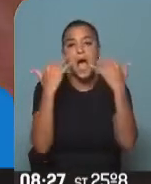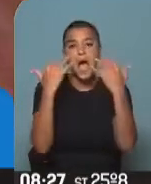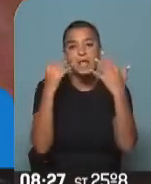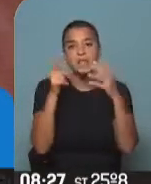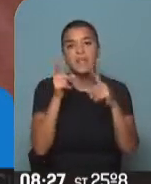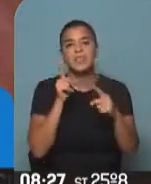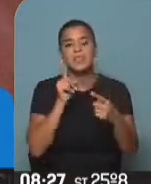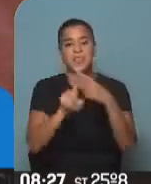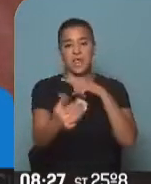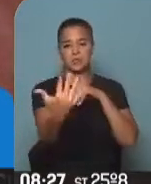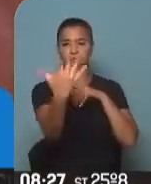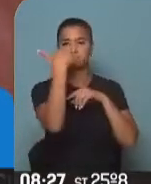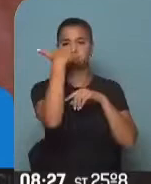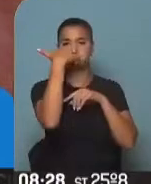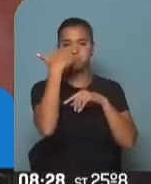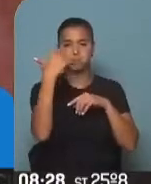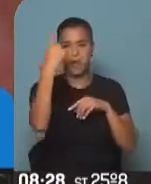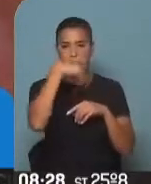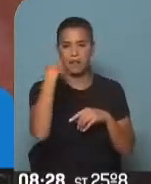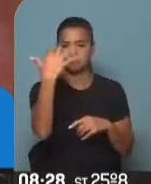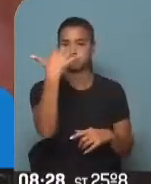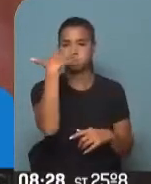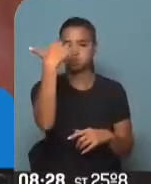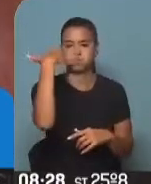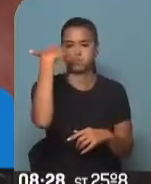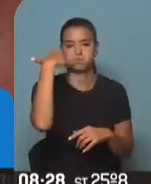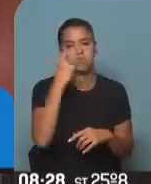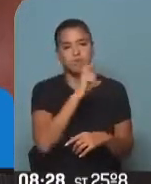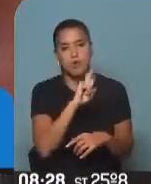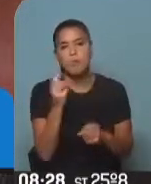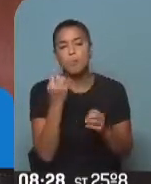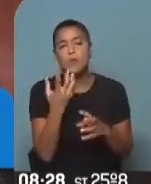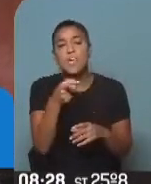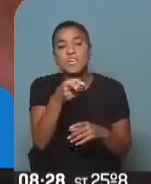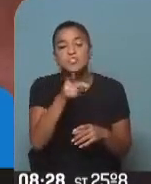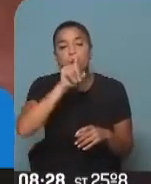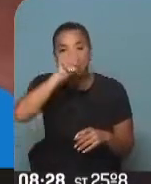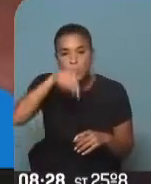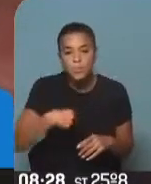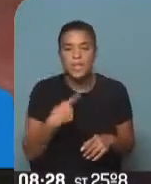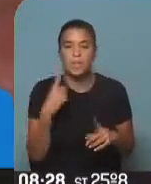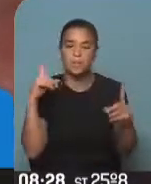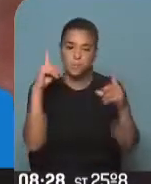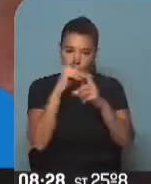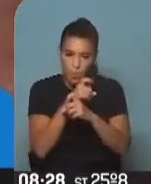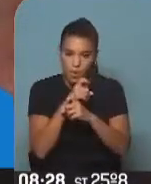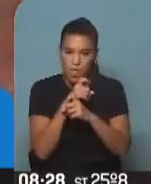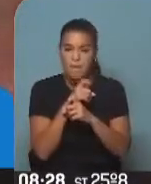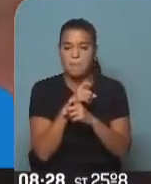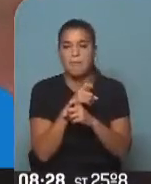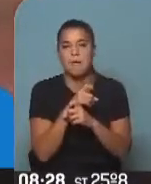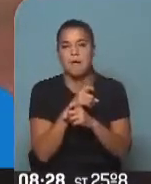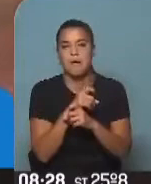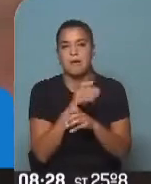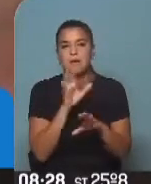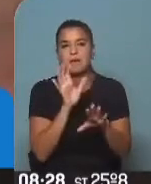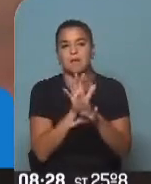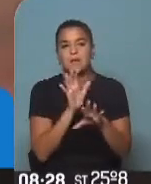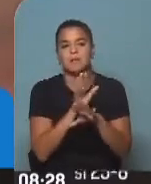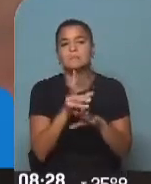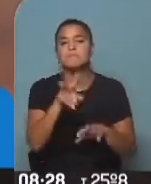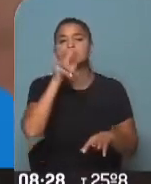directamente a la cara de la persona, porque eso trae inconvenientes, sobre todo en la esfera